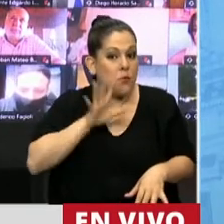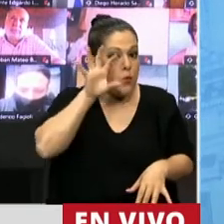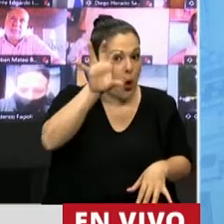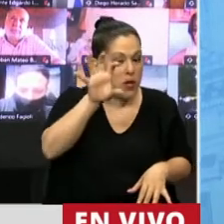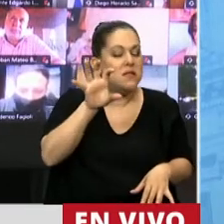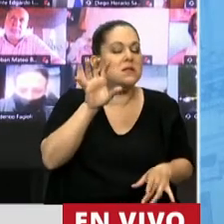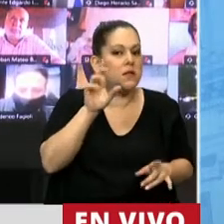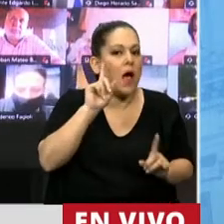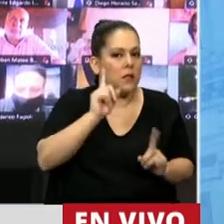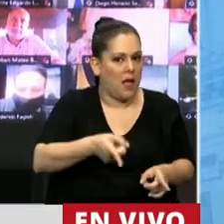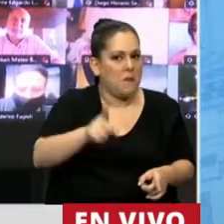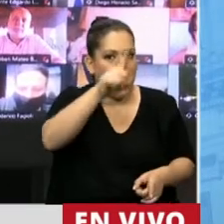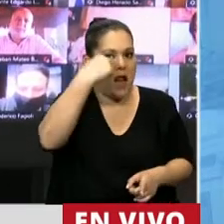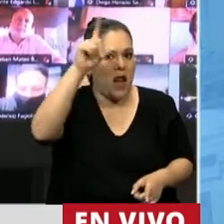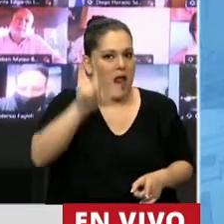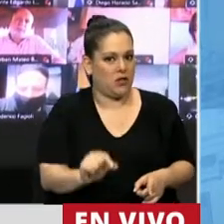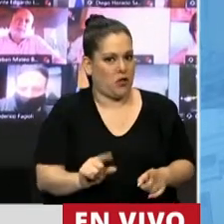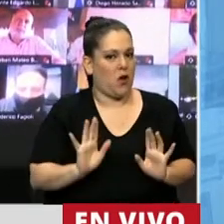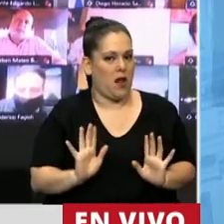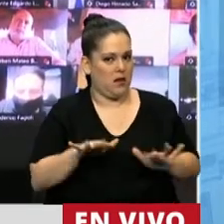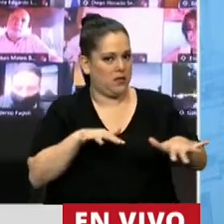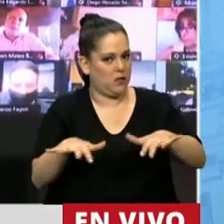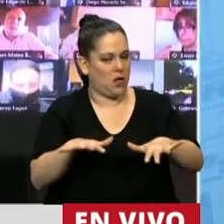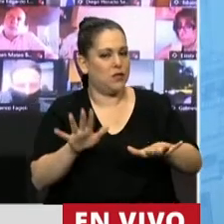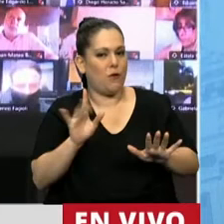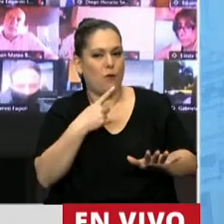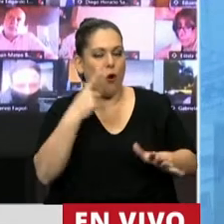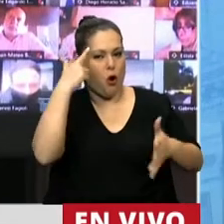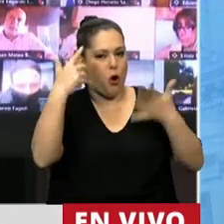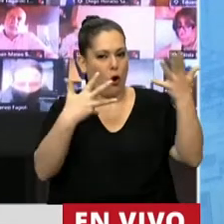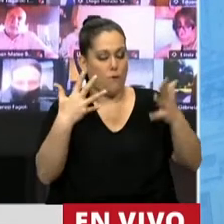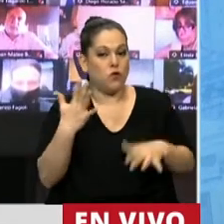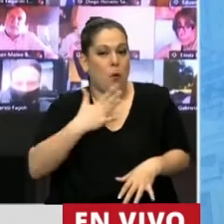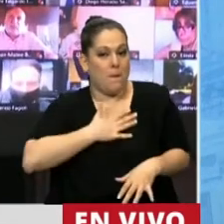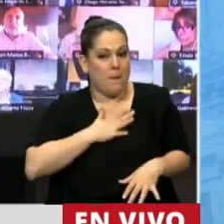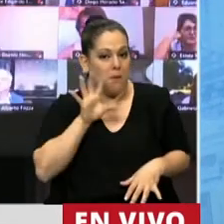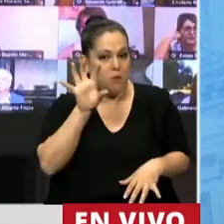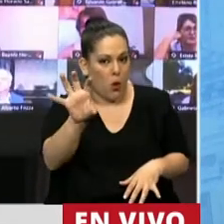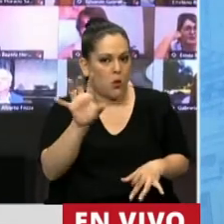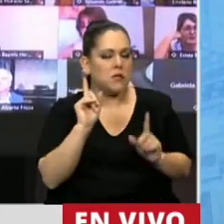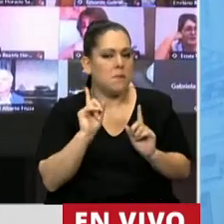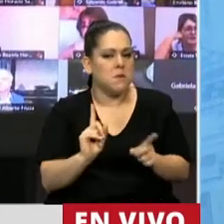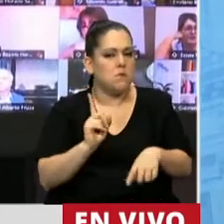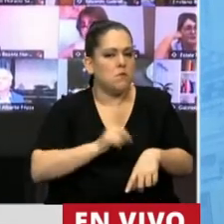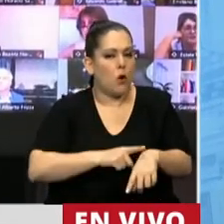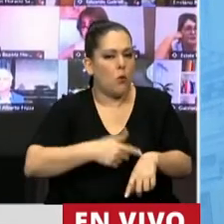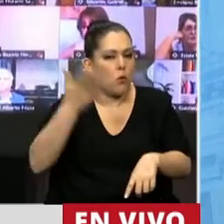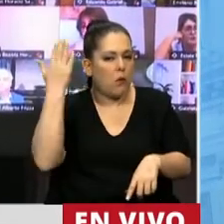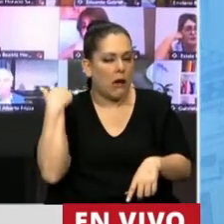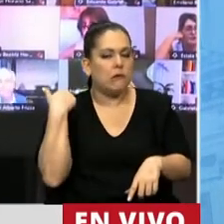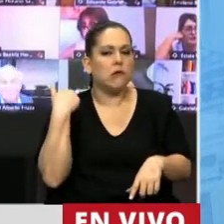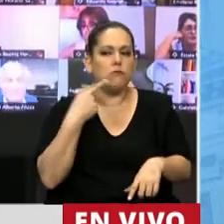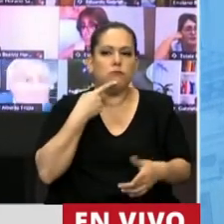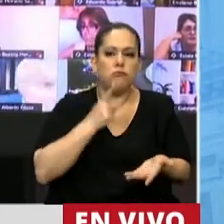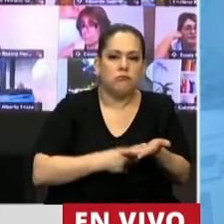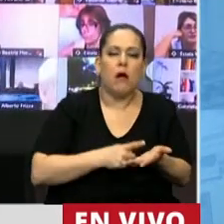en las elecciones nacionales. Por eso nosotros en nuestra provincia, así como en su momento llamamos